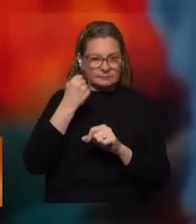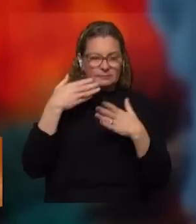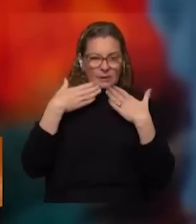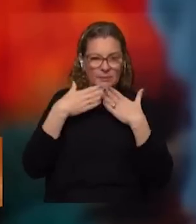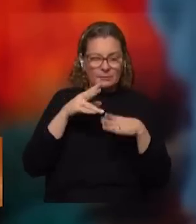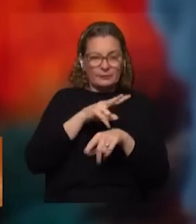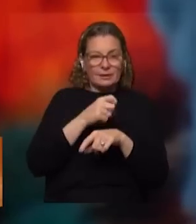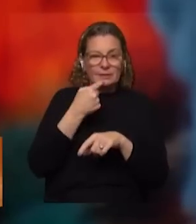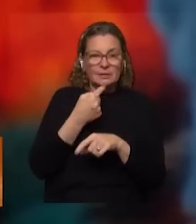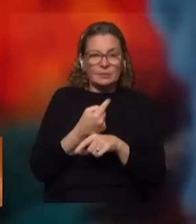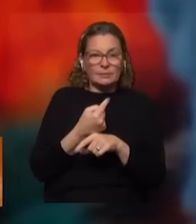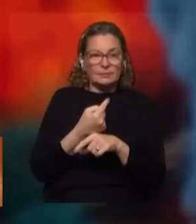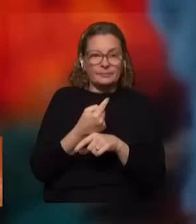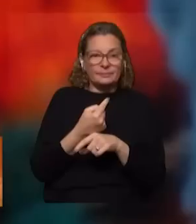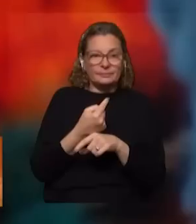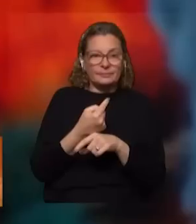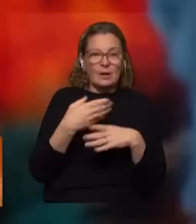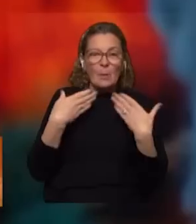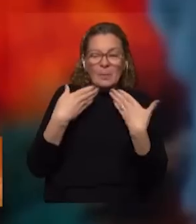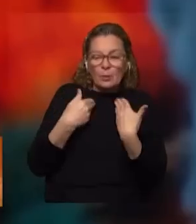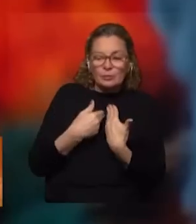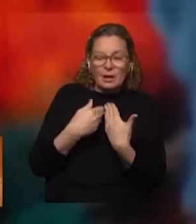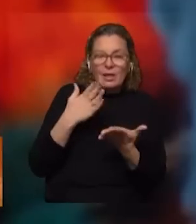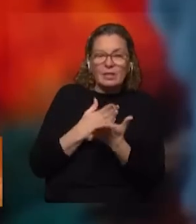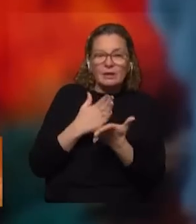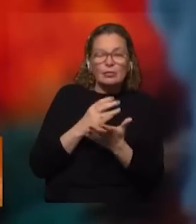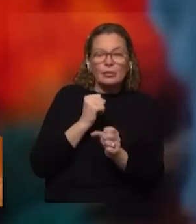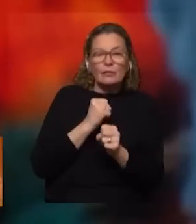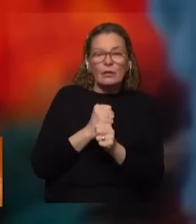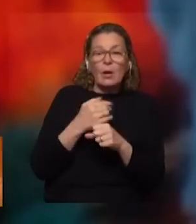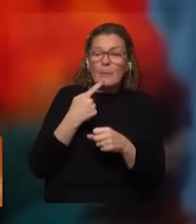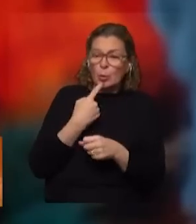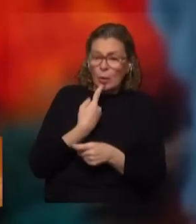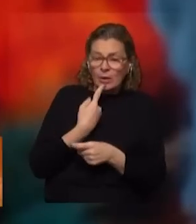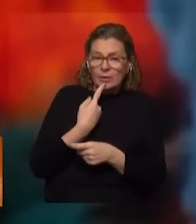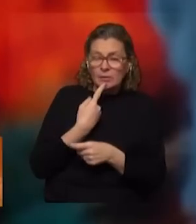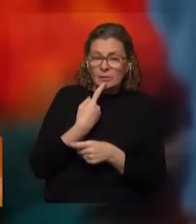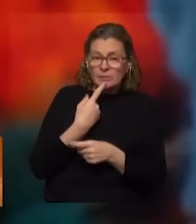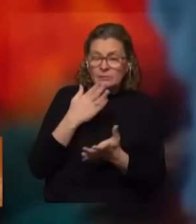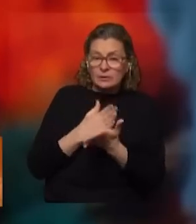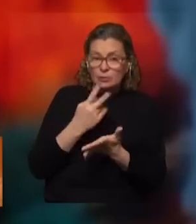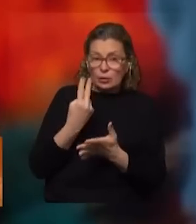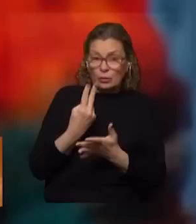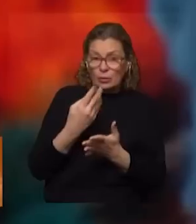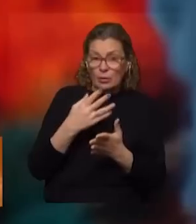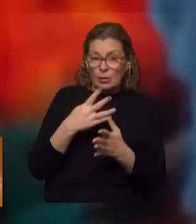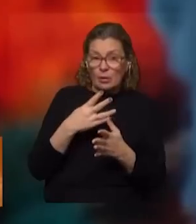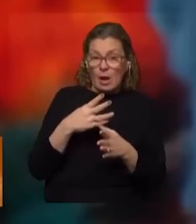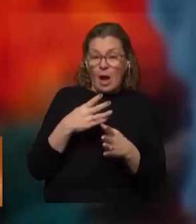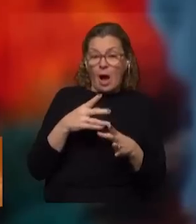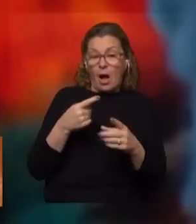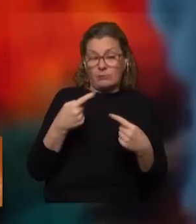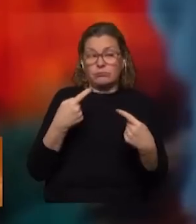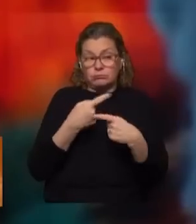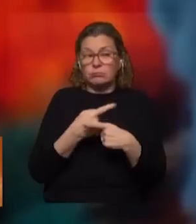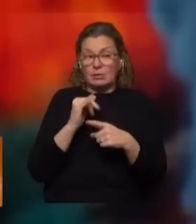dijimos a la fiscal. Se nos pregunta, ¿tenemos derecho los trabajadores a cuestionar? Y tenemos derecho a dos cosas. A protestar, por supuesto, a